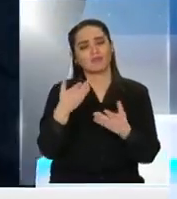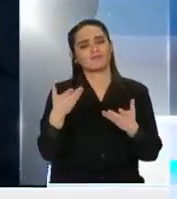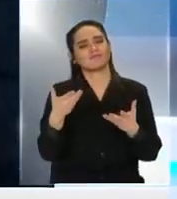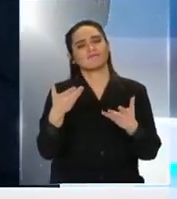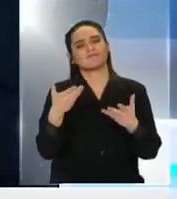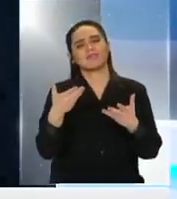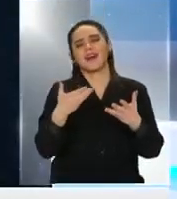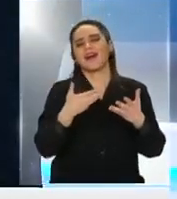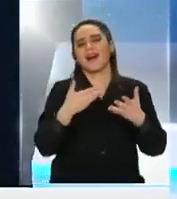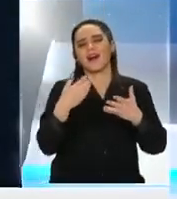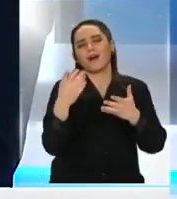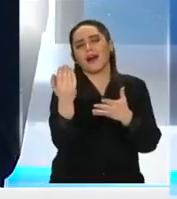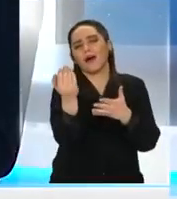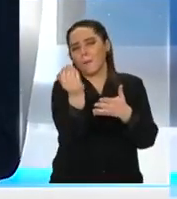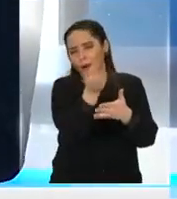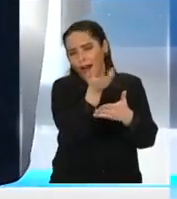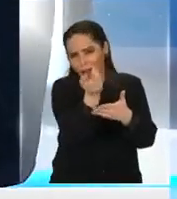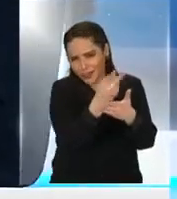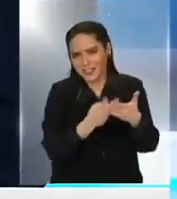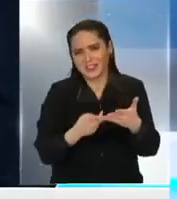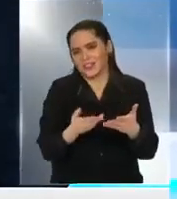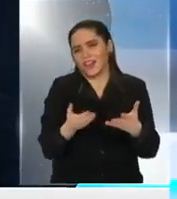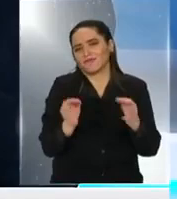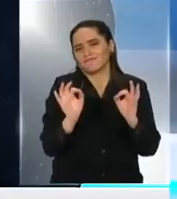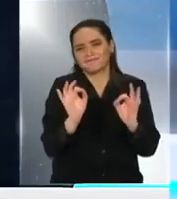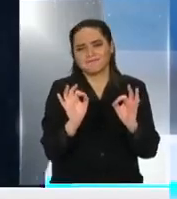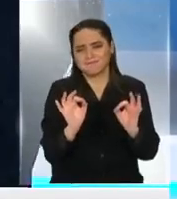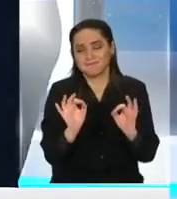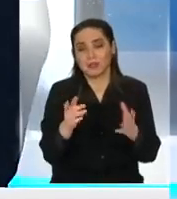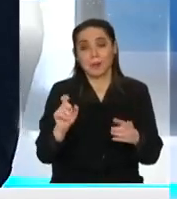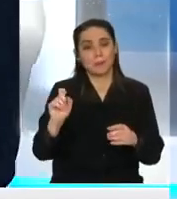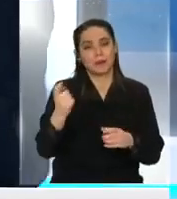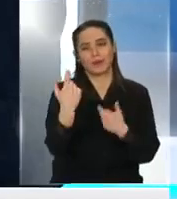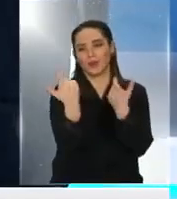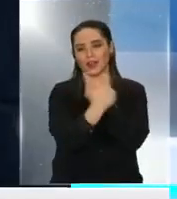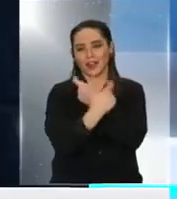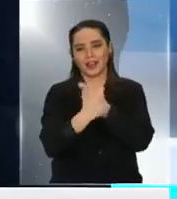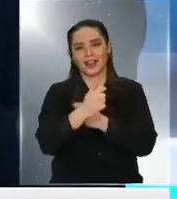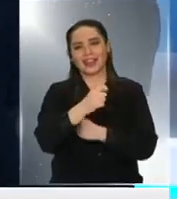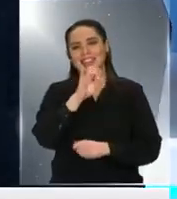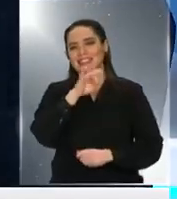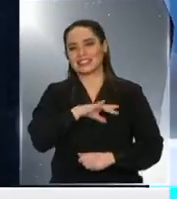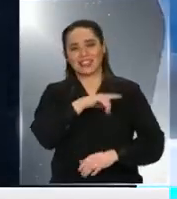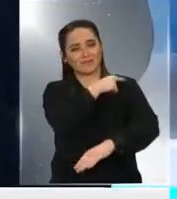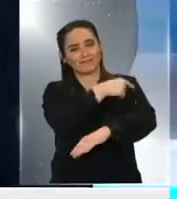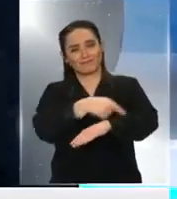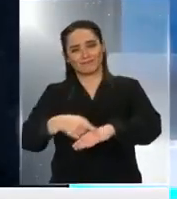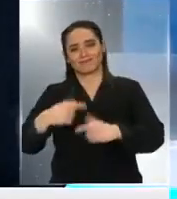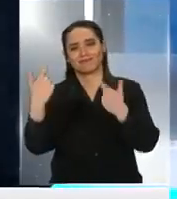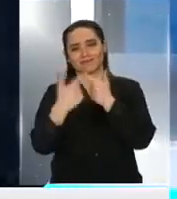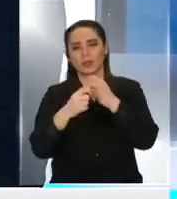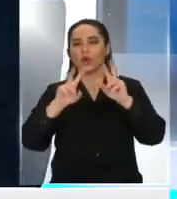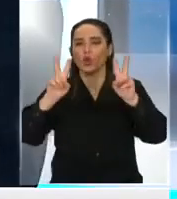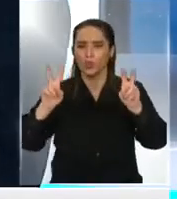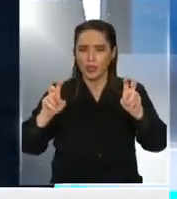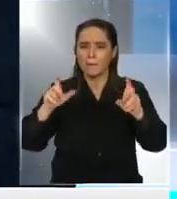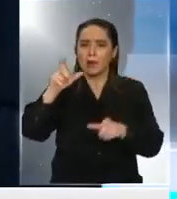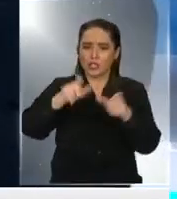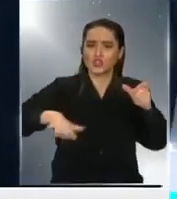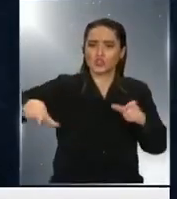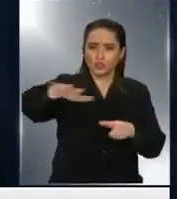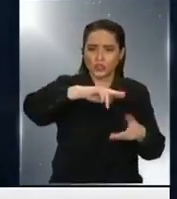fenomenal, ¿no? Que le ha permitido primero reír y gozar a todo Chile, pero con contenido social,